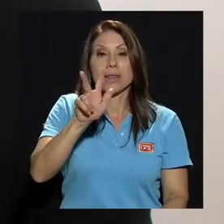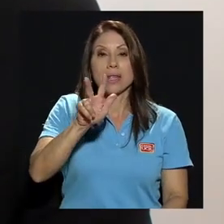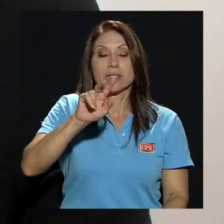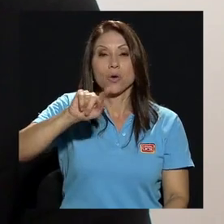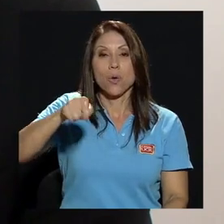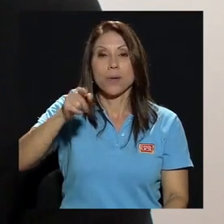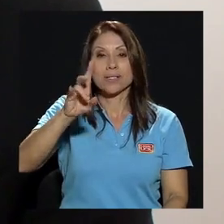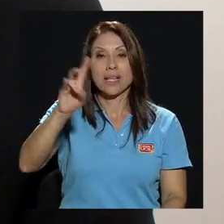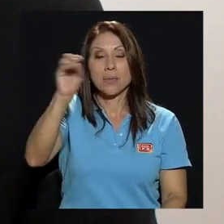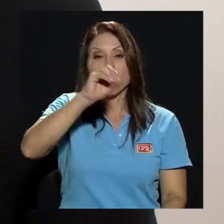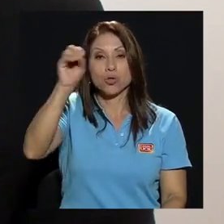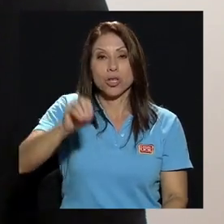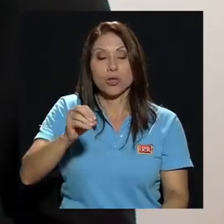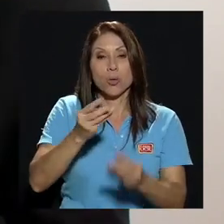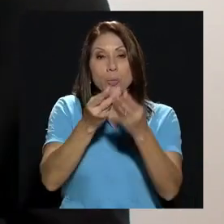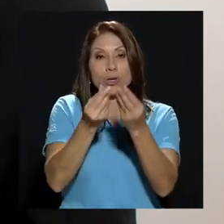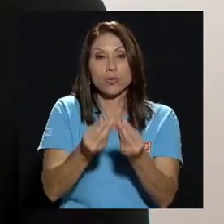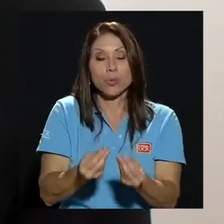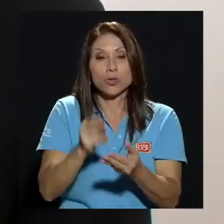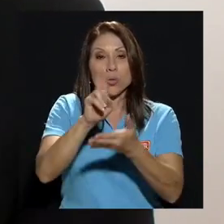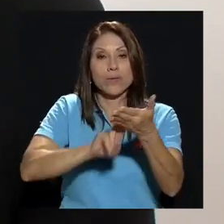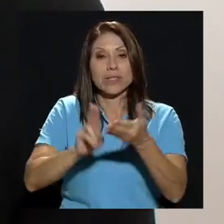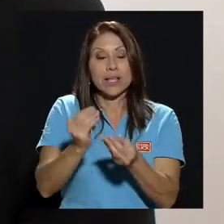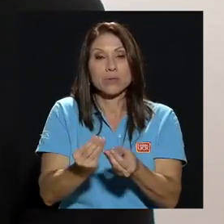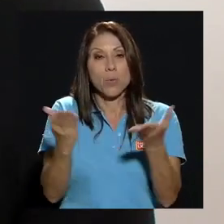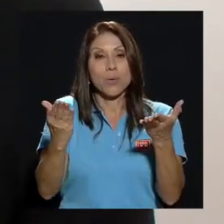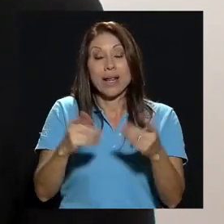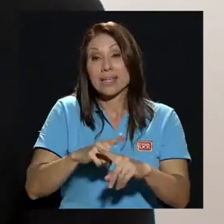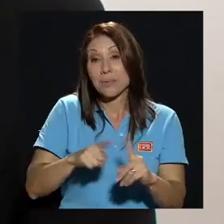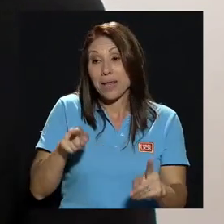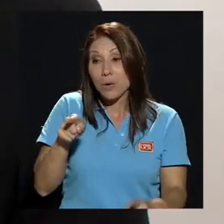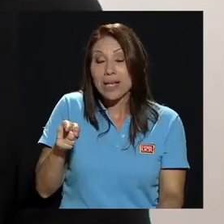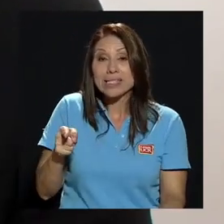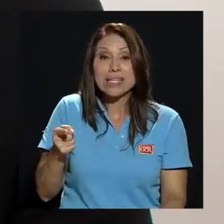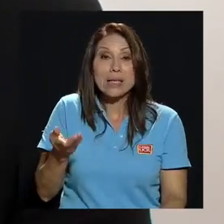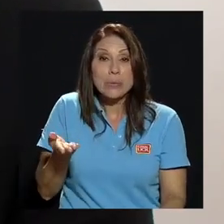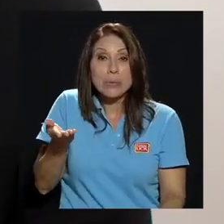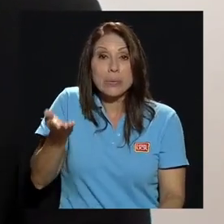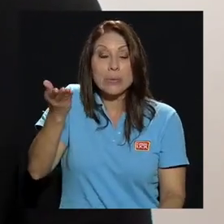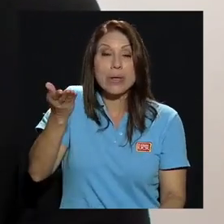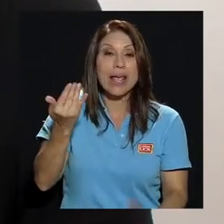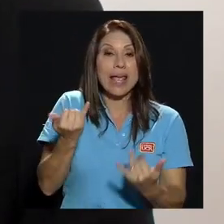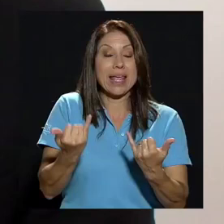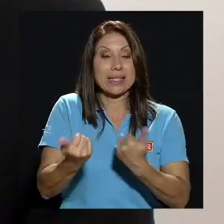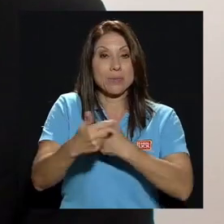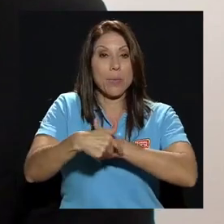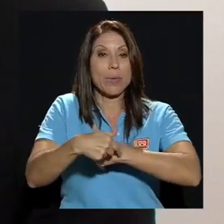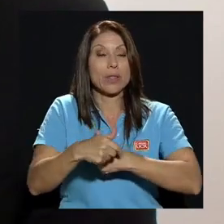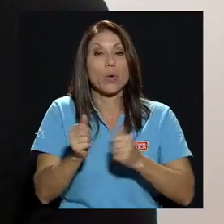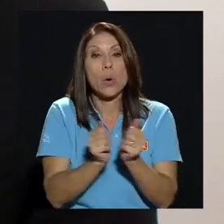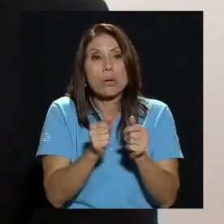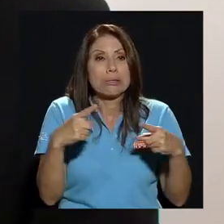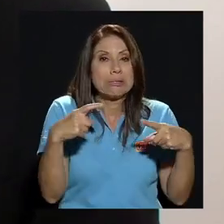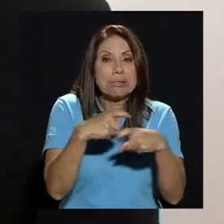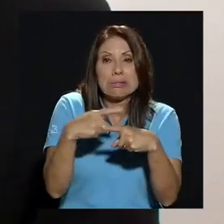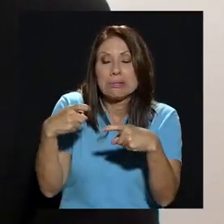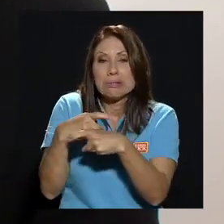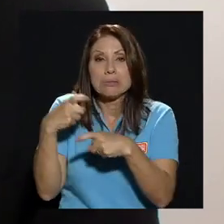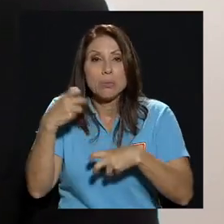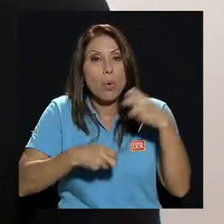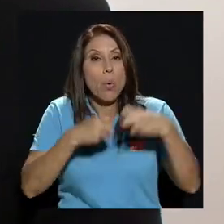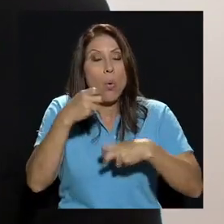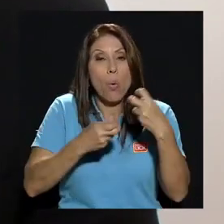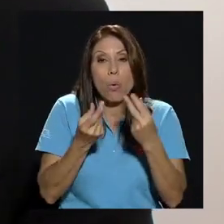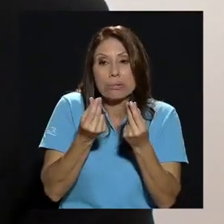pero el aumento se da también en un contexto de crisis fiscal y de crisis de liquidez por parte del gobierno